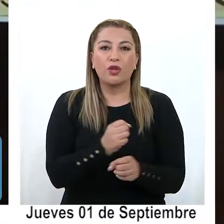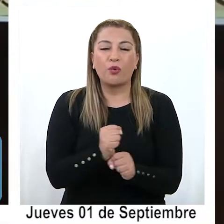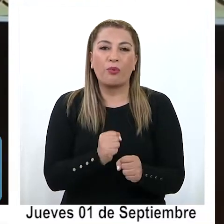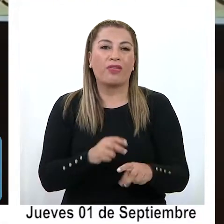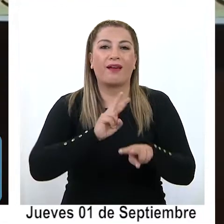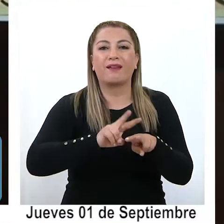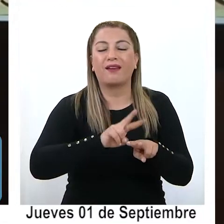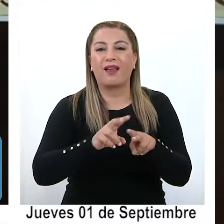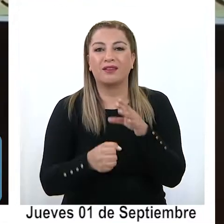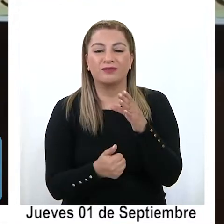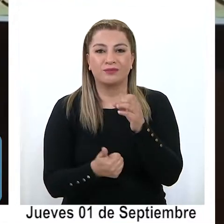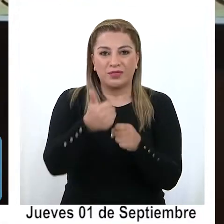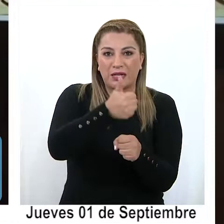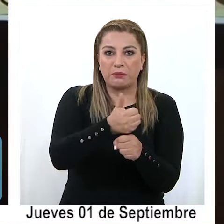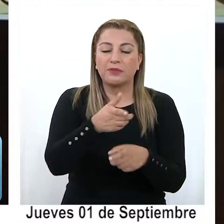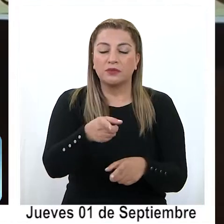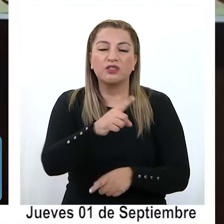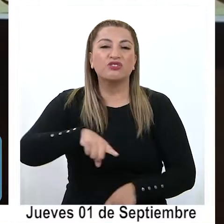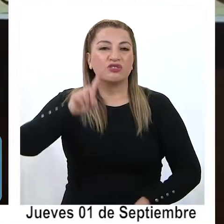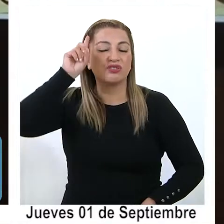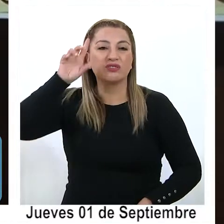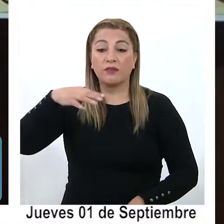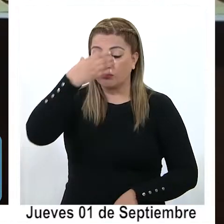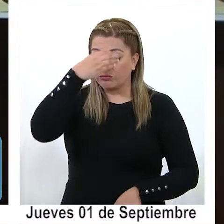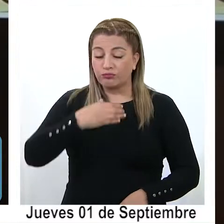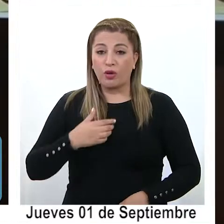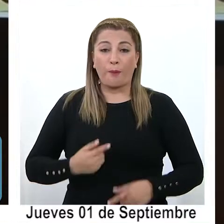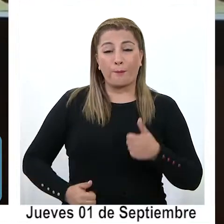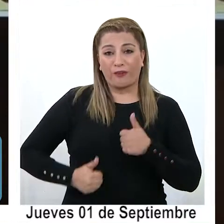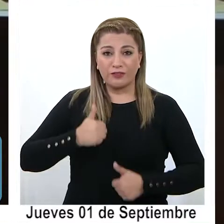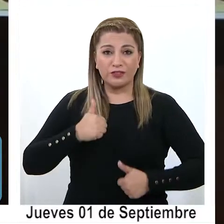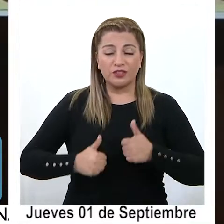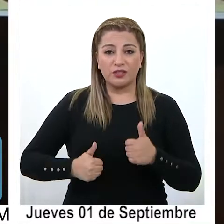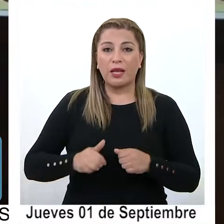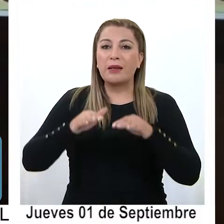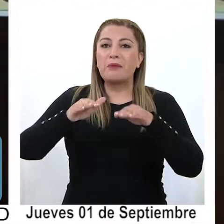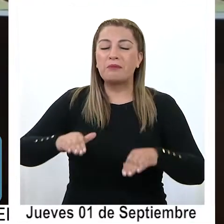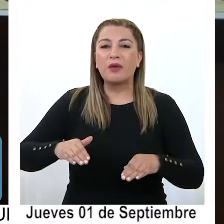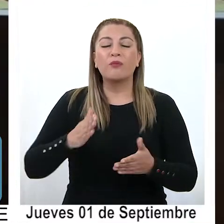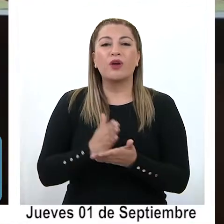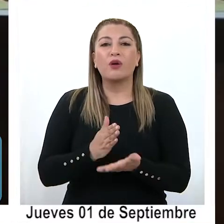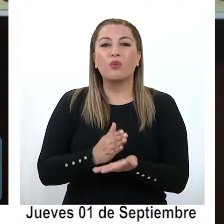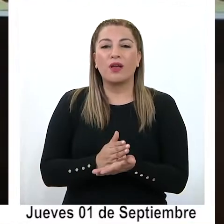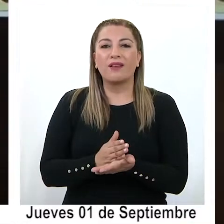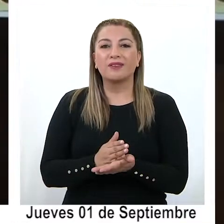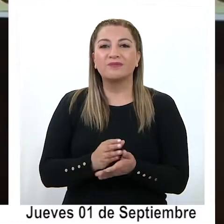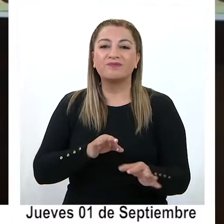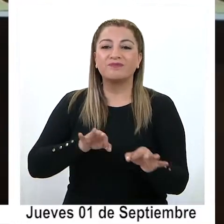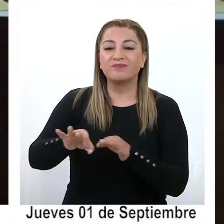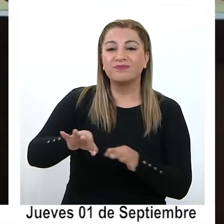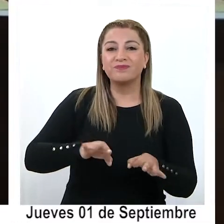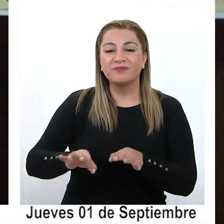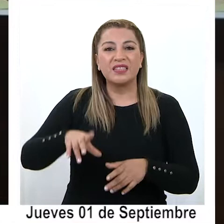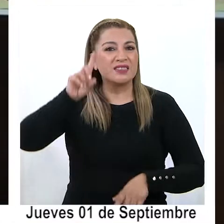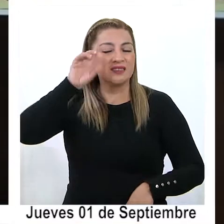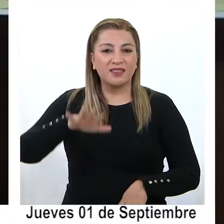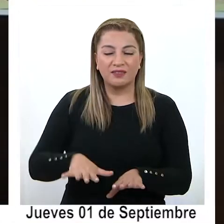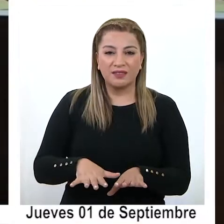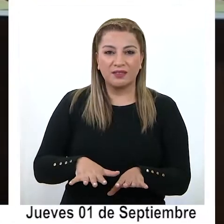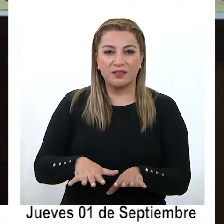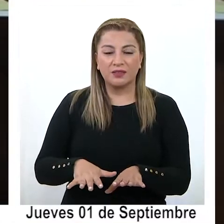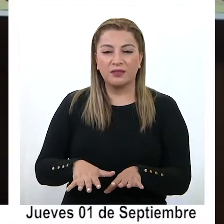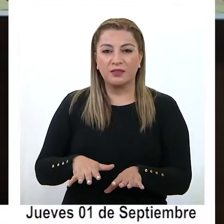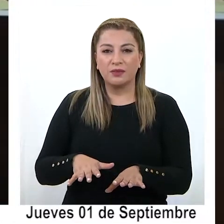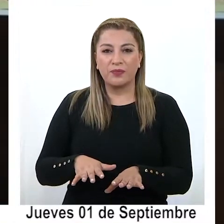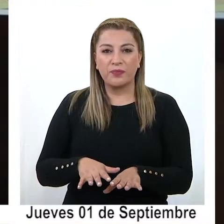En ese sentido nosotros estamos claros, como arqueólogos, como especialistas y sobre todo el mismo colegio de arqueólogos que ya se pronunciaba a nivel nacional con un